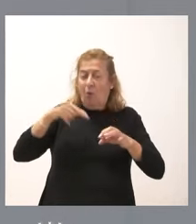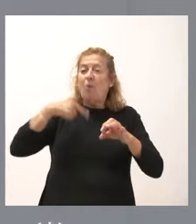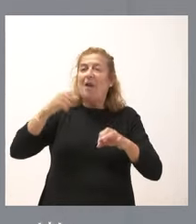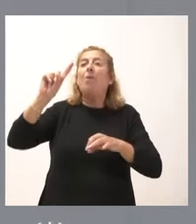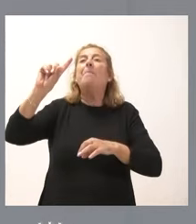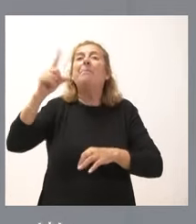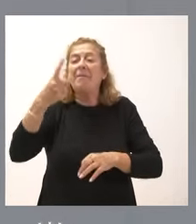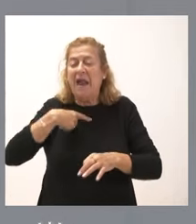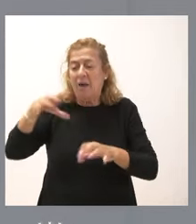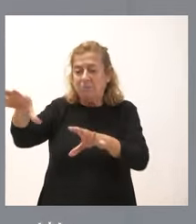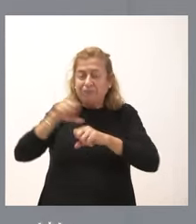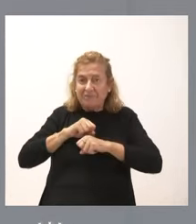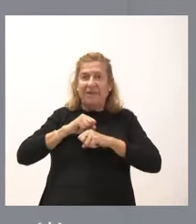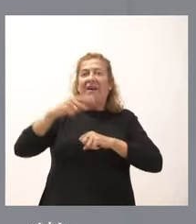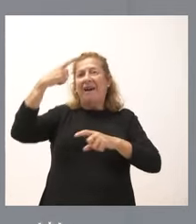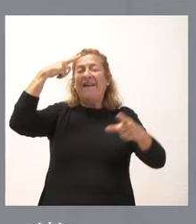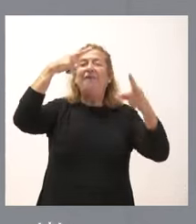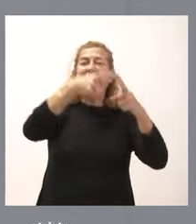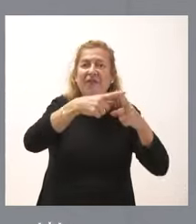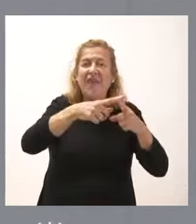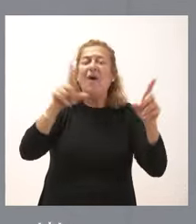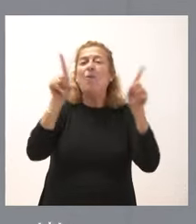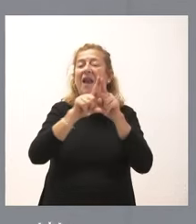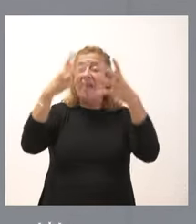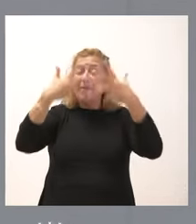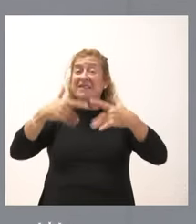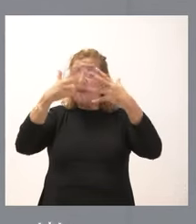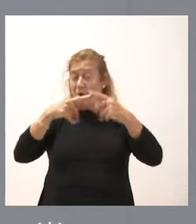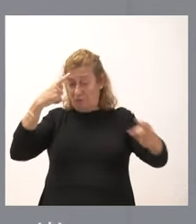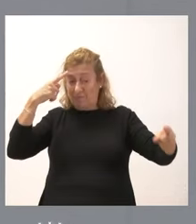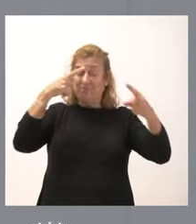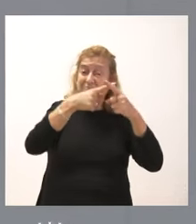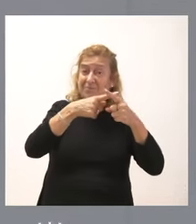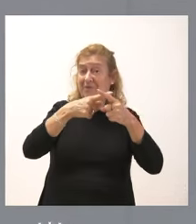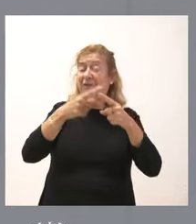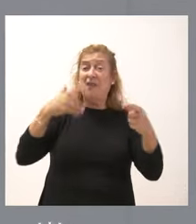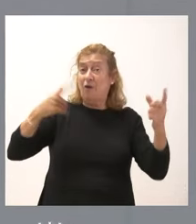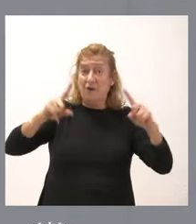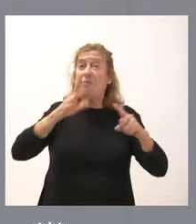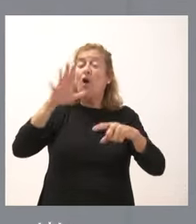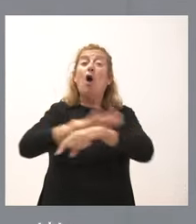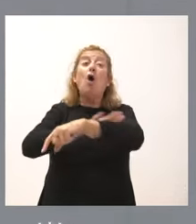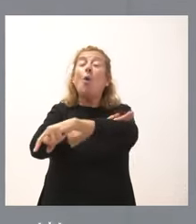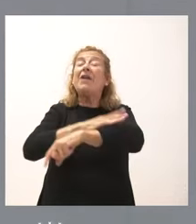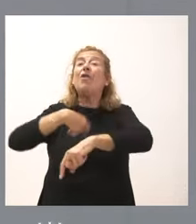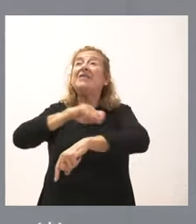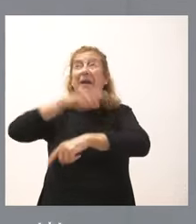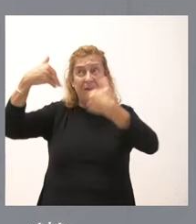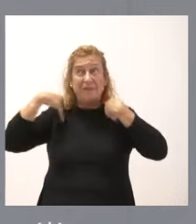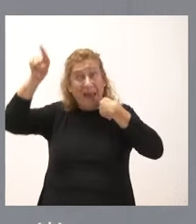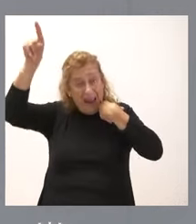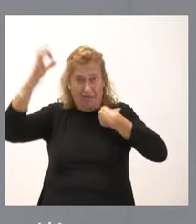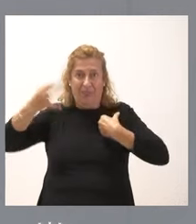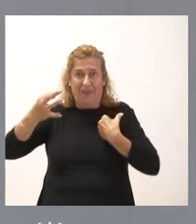autónoma de referencia, ni como primera administración de referencia, porque la primera administración de referencia, como les digo, es el Gobierno de España, a los efectos de esta